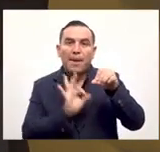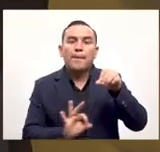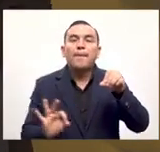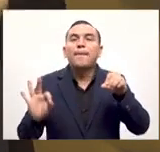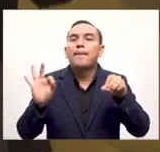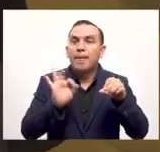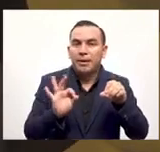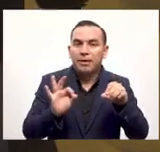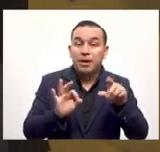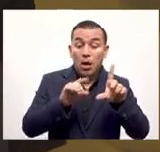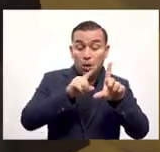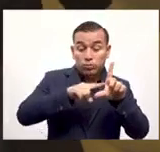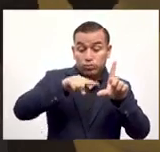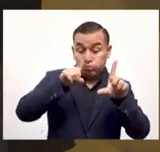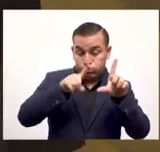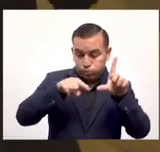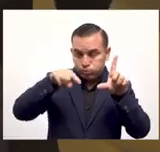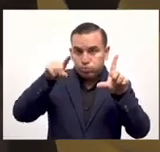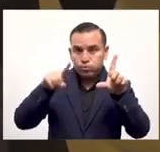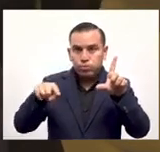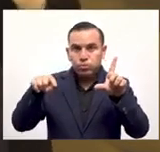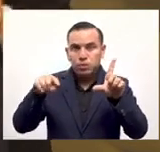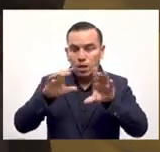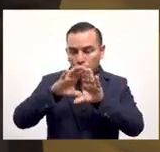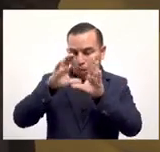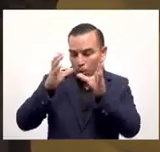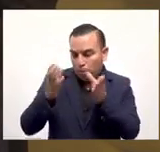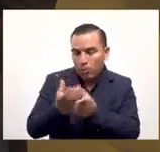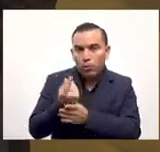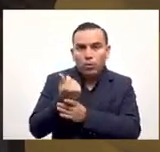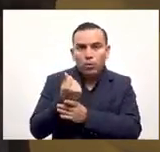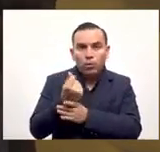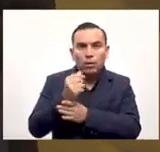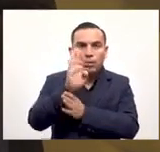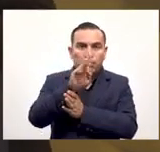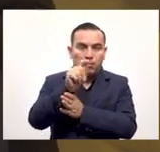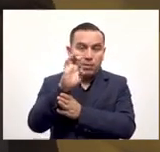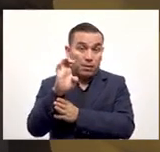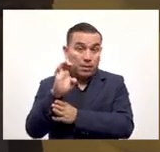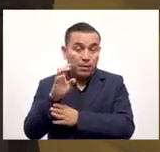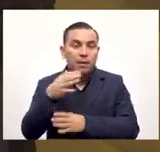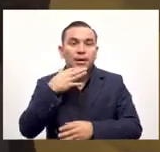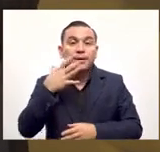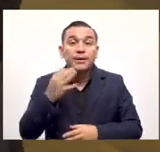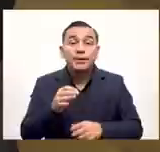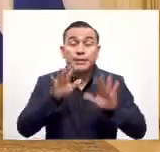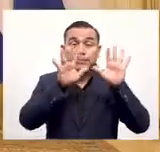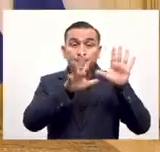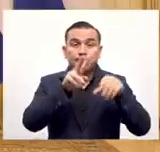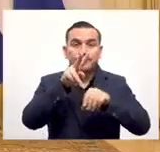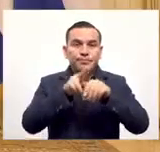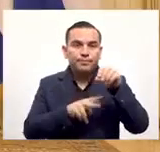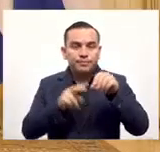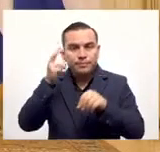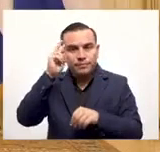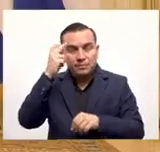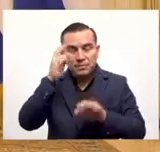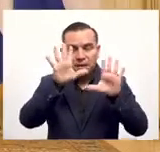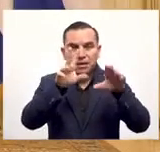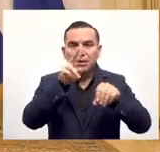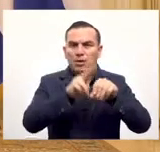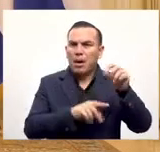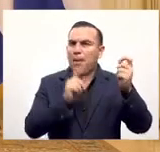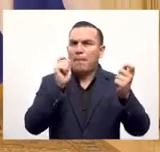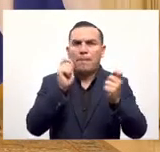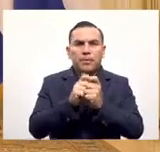bitcoins con las fluctuaciones del mercado para arriba o para abajo o lo reciben dólares donde sus 10 dólares van a